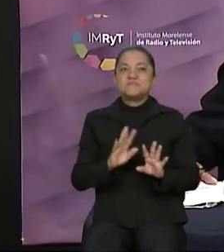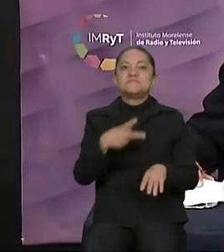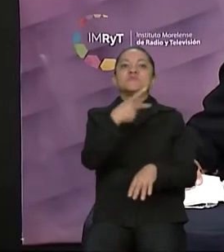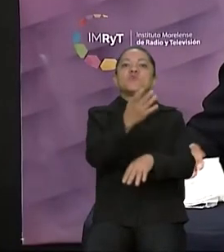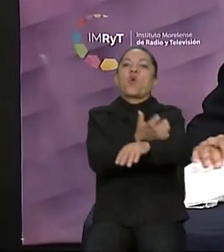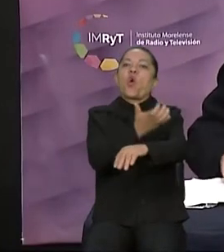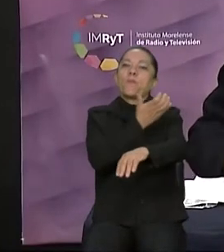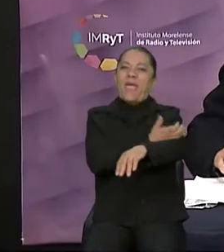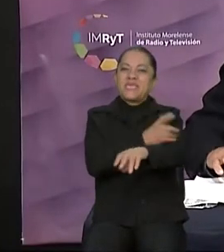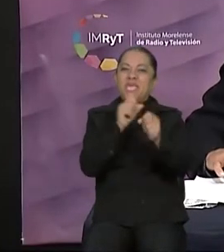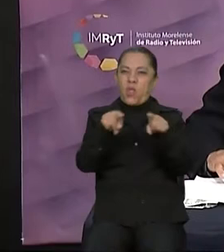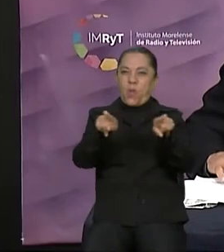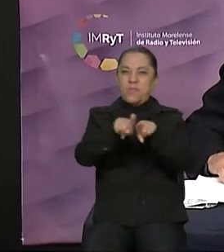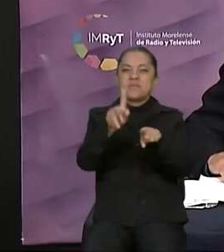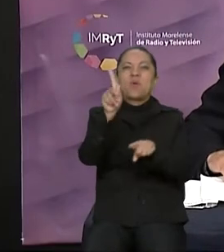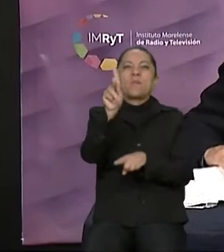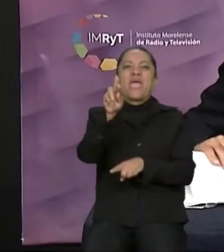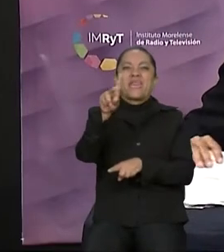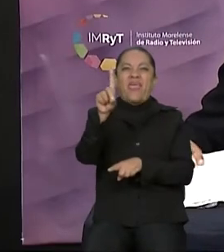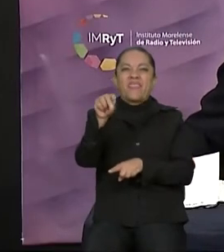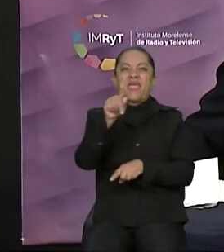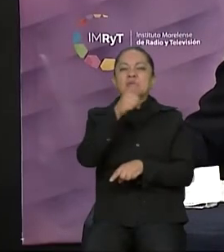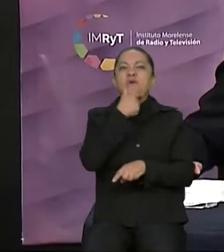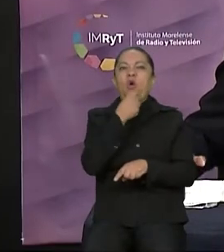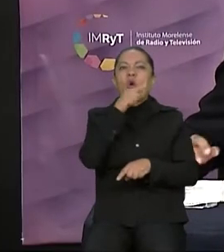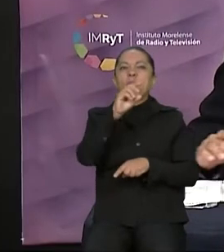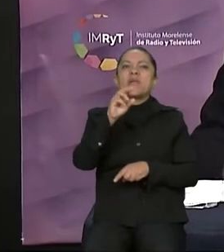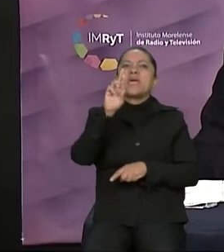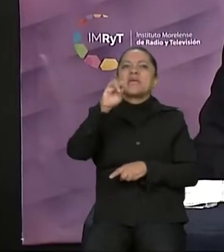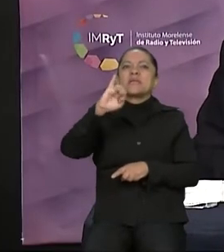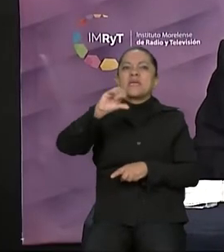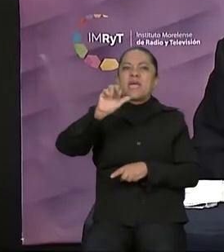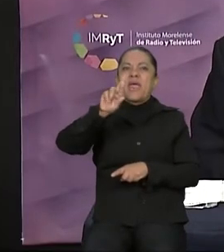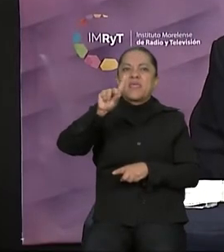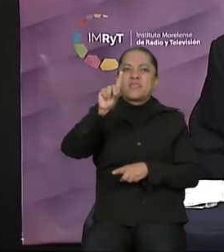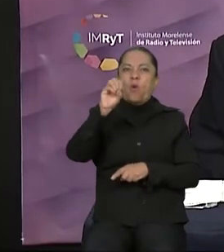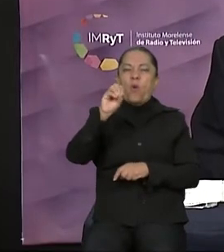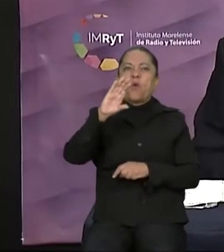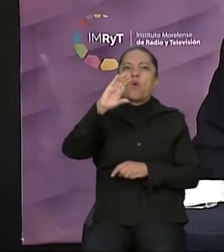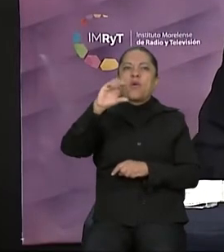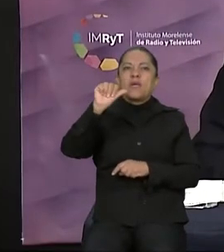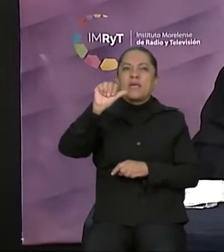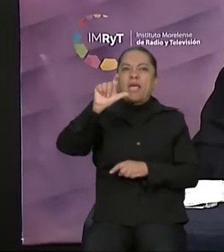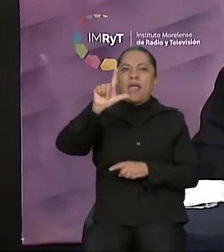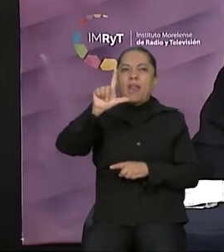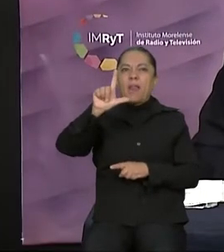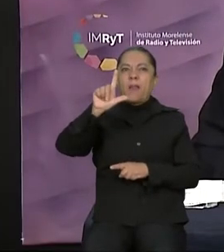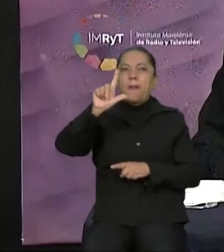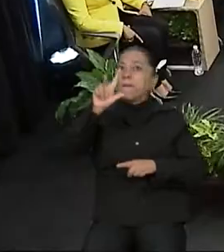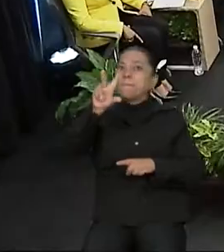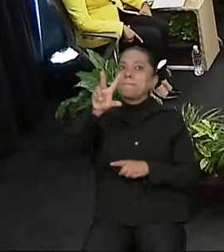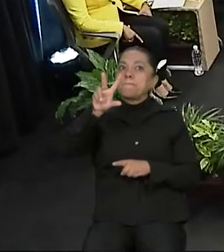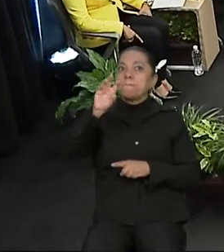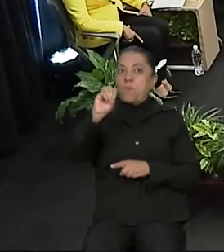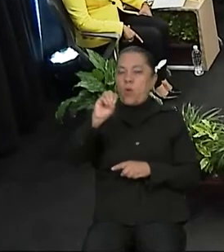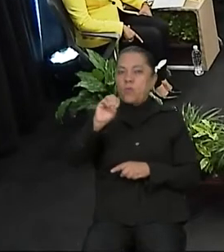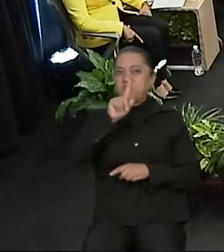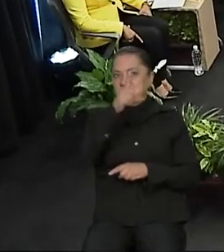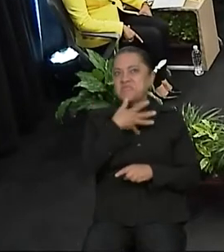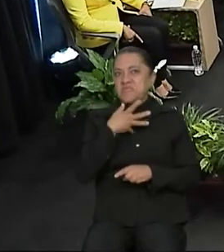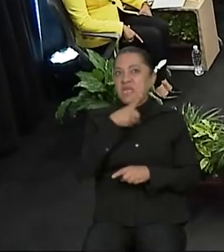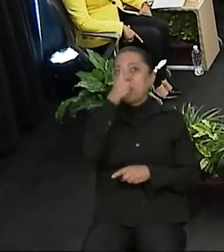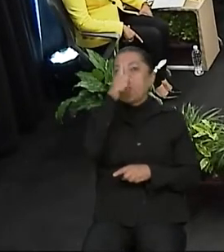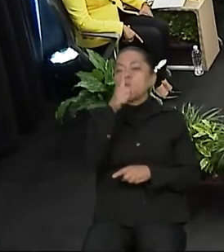Hortensia Figueroa es Ricardo Calvo Huerta, quien tiene la ronda de apertura en este momento hasta por un minuto con 30 segundos.